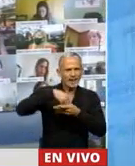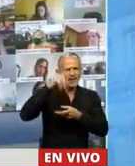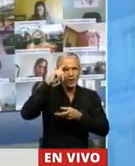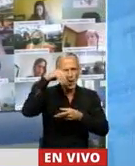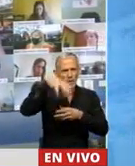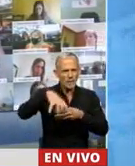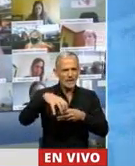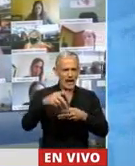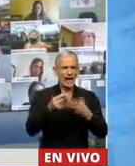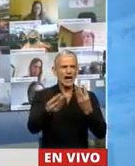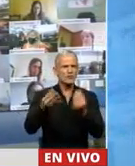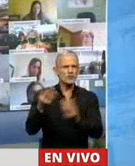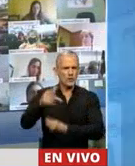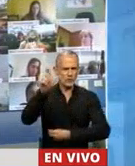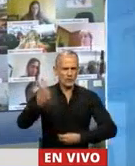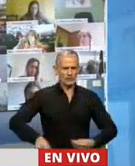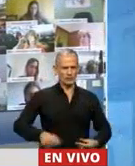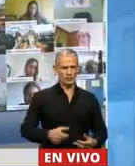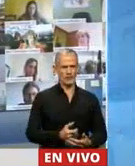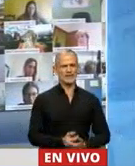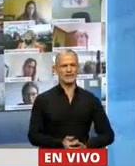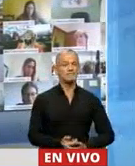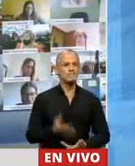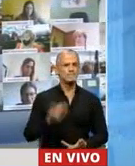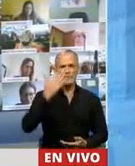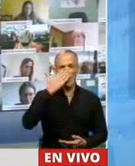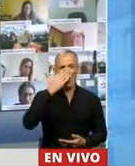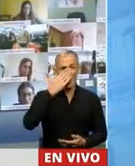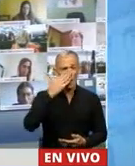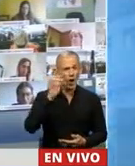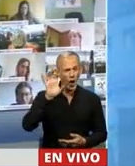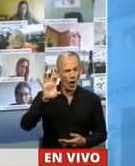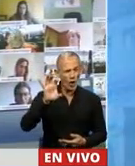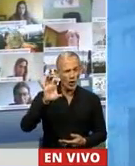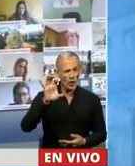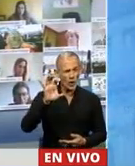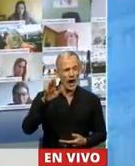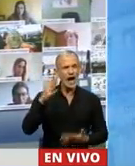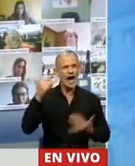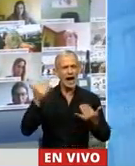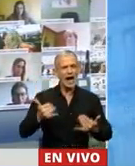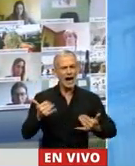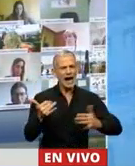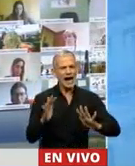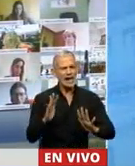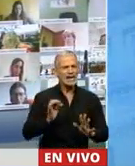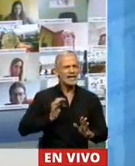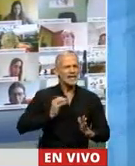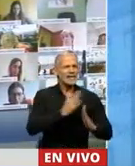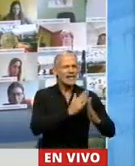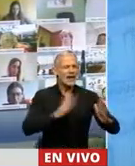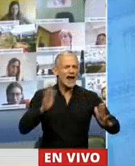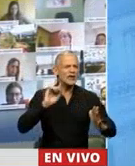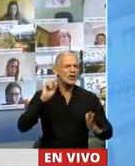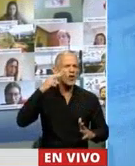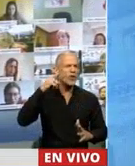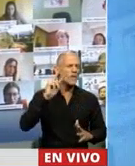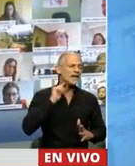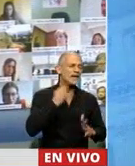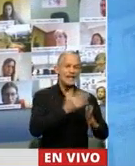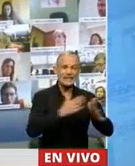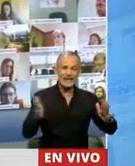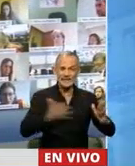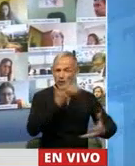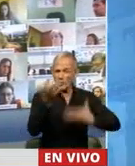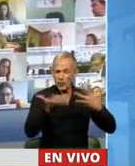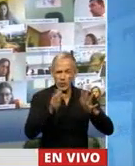asistiendo a alguien. En Córdoba particularmente, desde el año 2013 que no nos sucedía